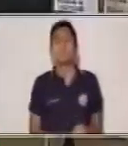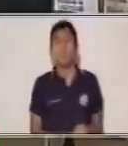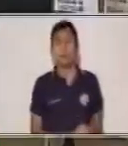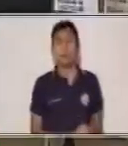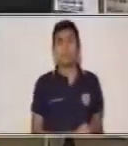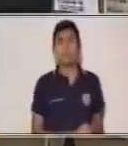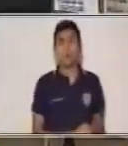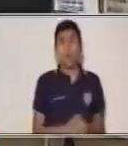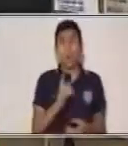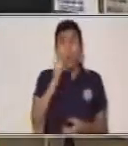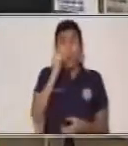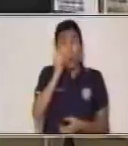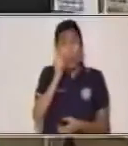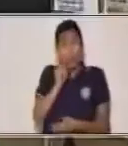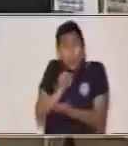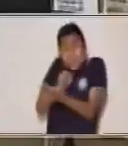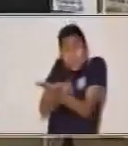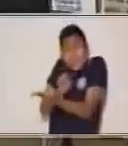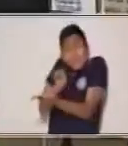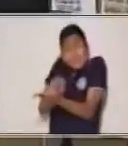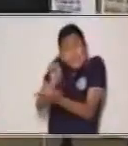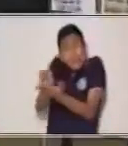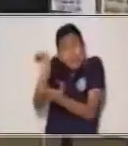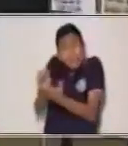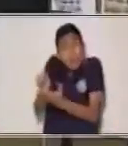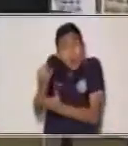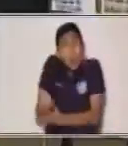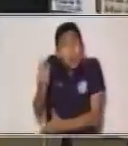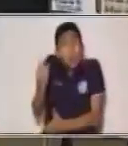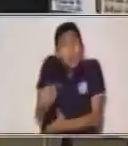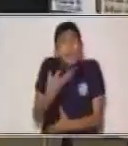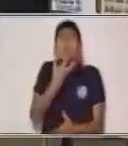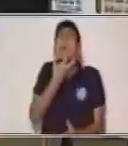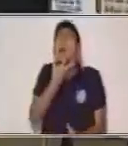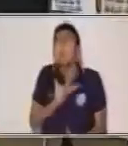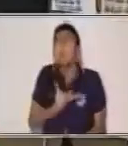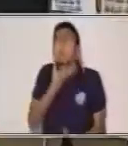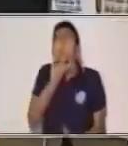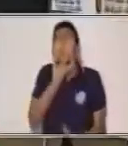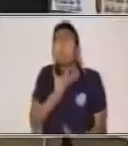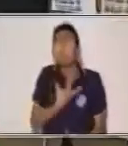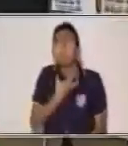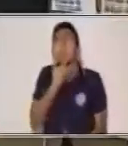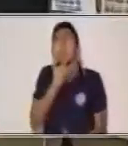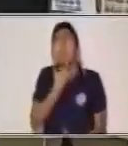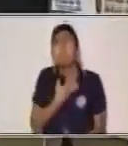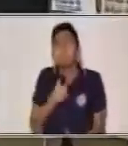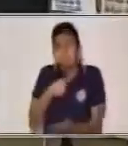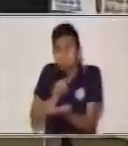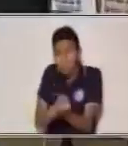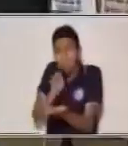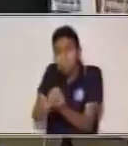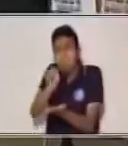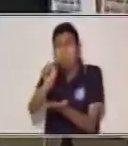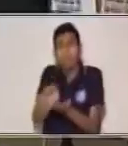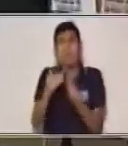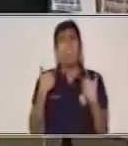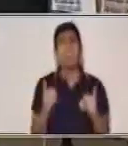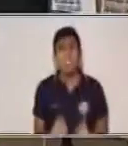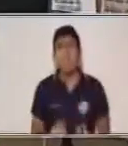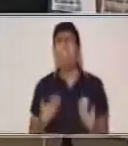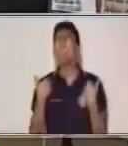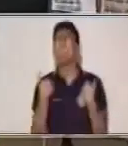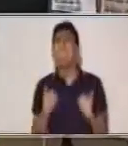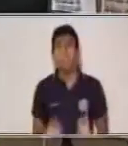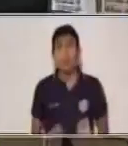Un sapito verde croaba y croaba hasta quedar exhausto, cada vez